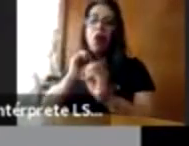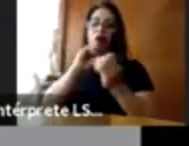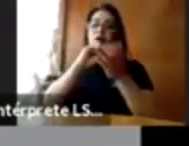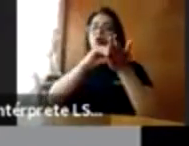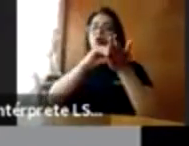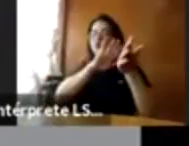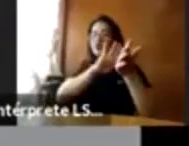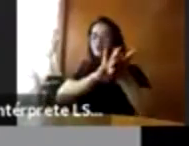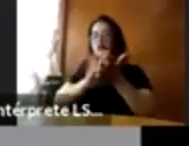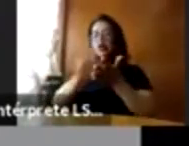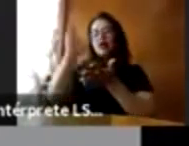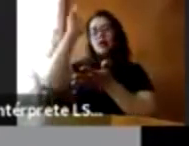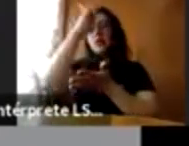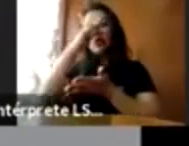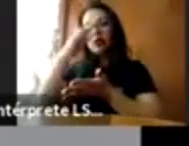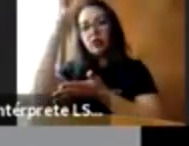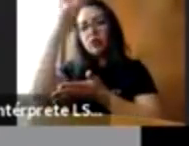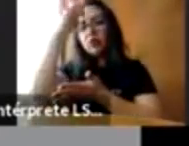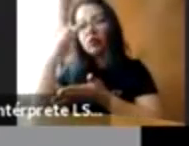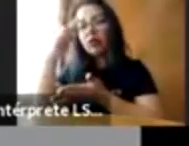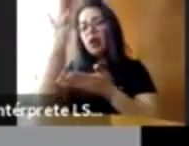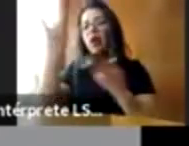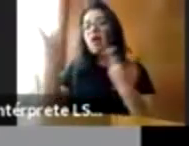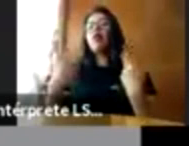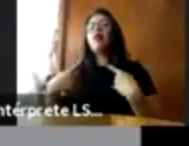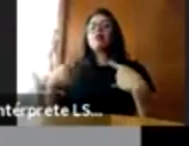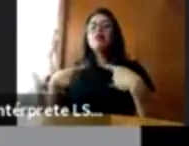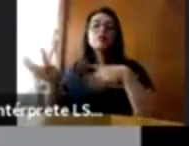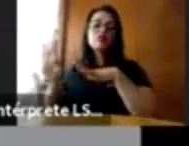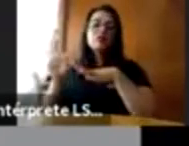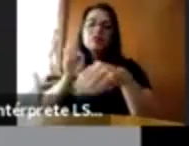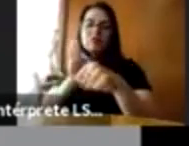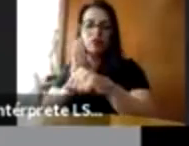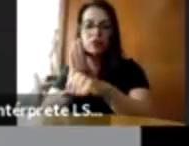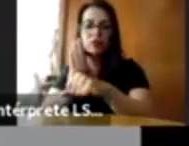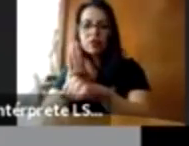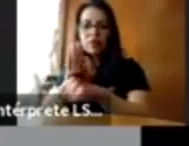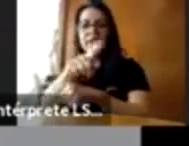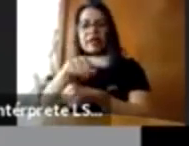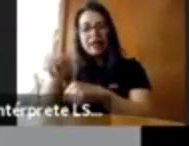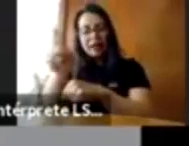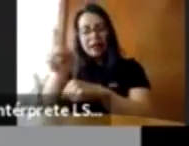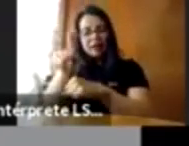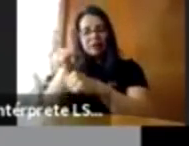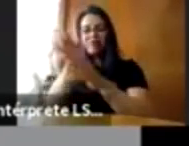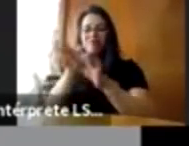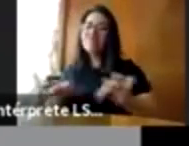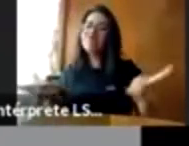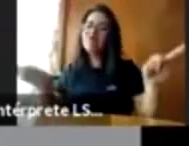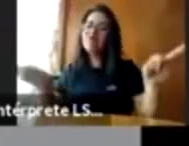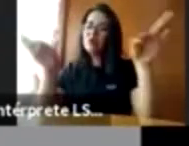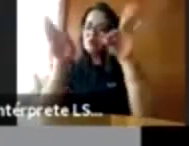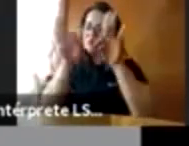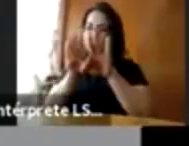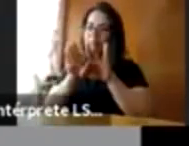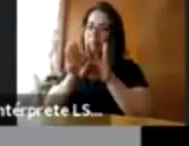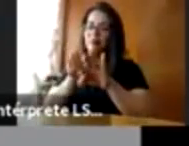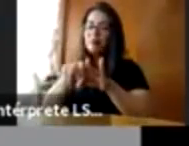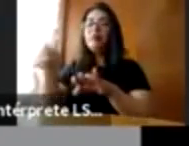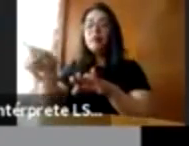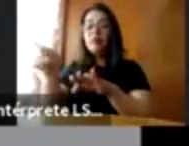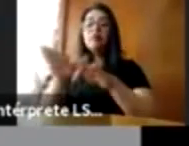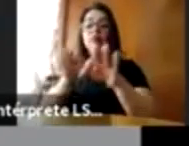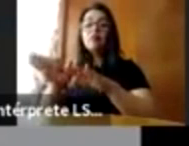los trabajadores de protección social, etcétera, sean considerados esenciales y puedan seguir haciendo su trabajo